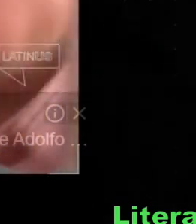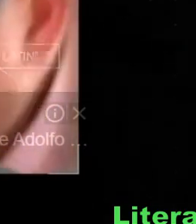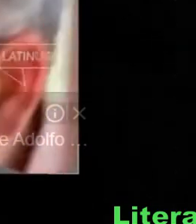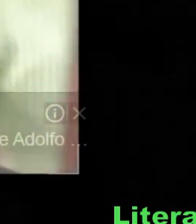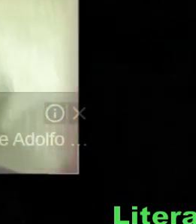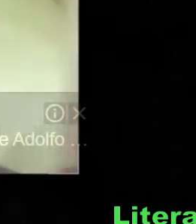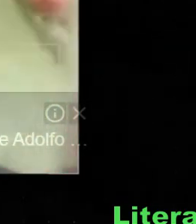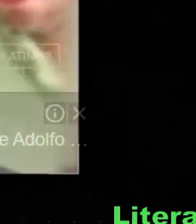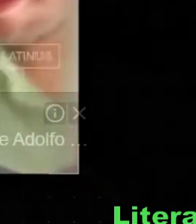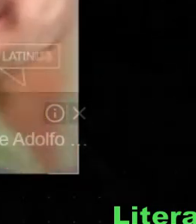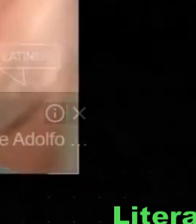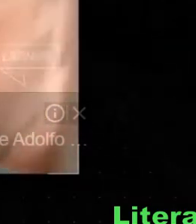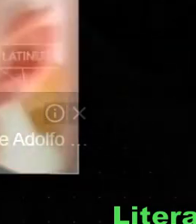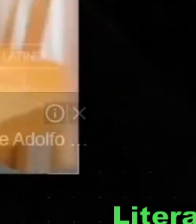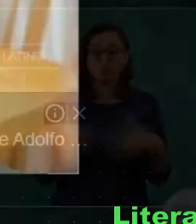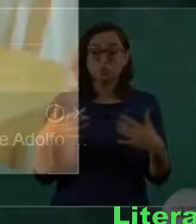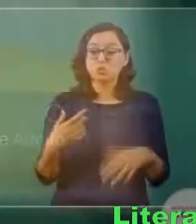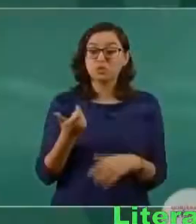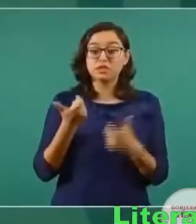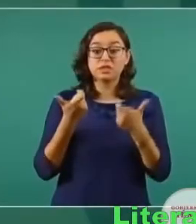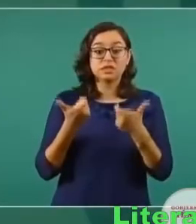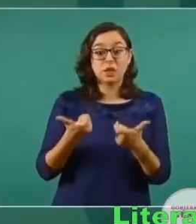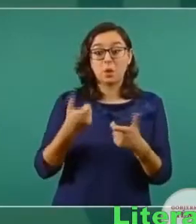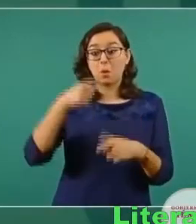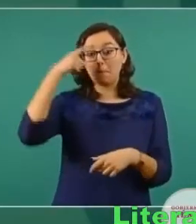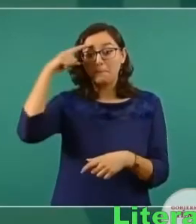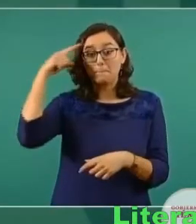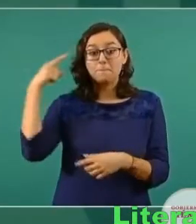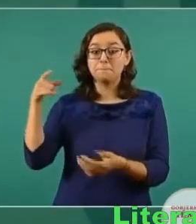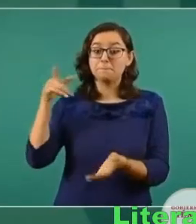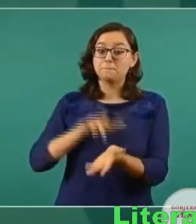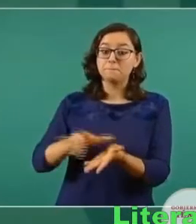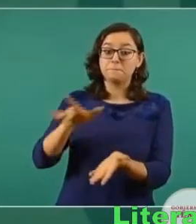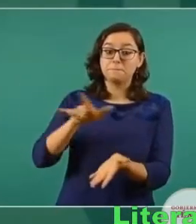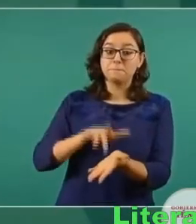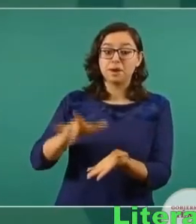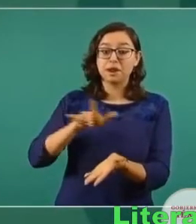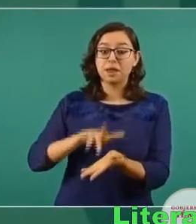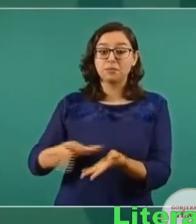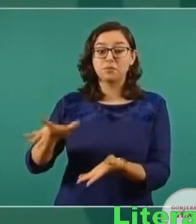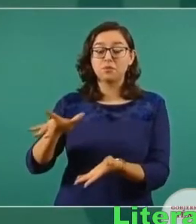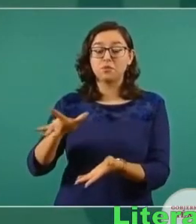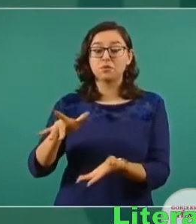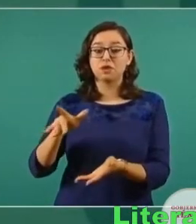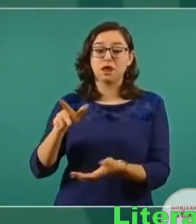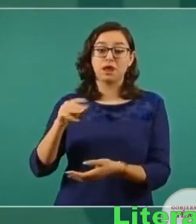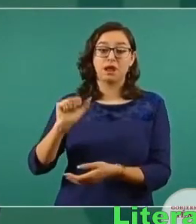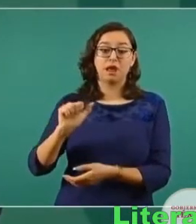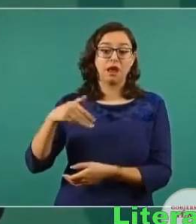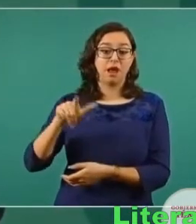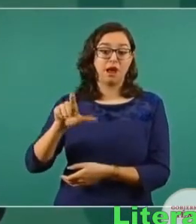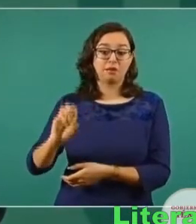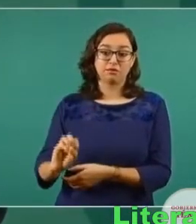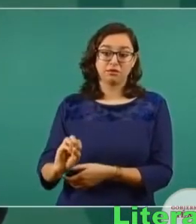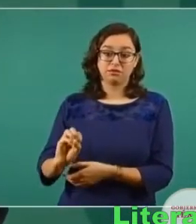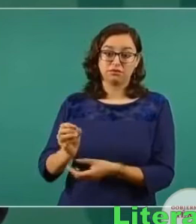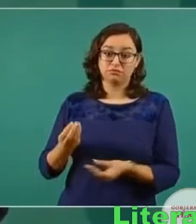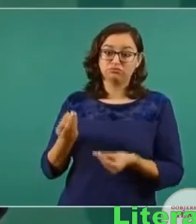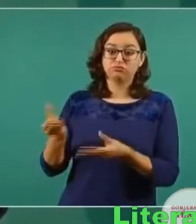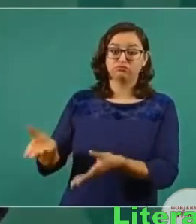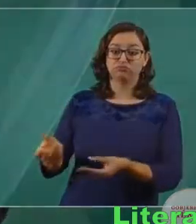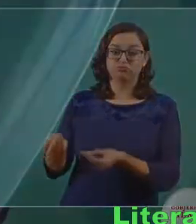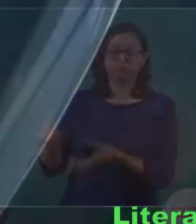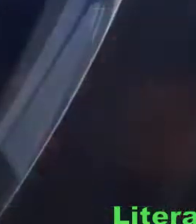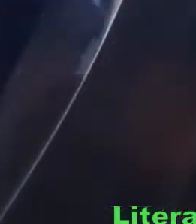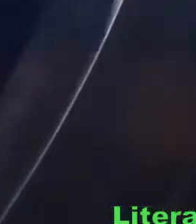ver que es dinero para campaña, dinero político, dinero para mí, cosa